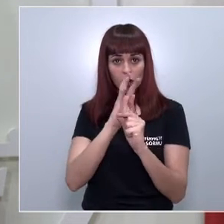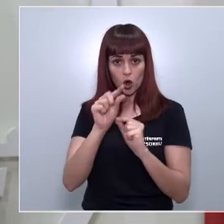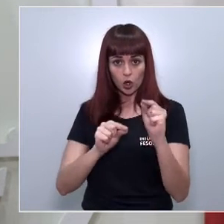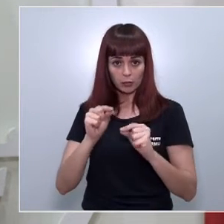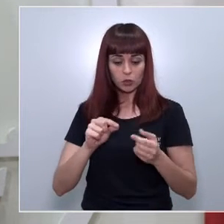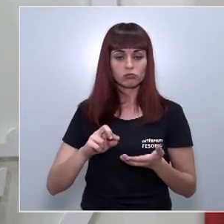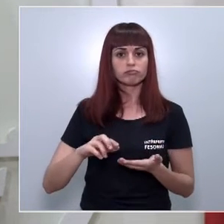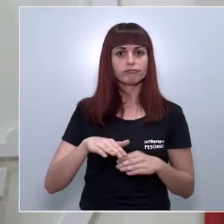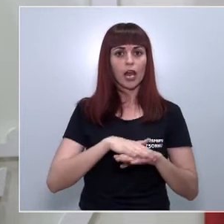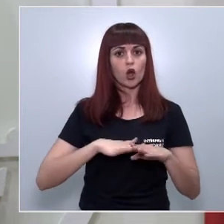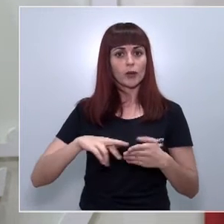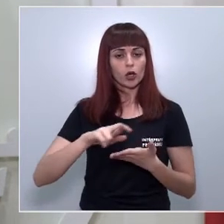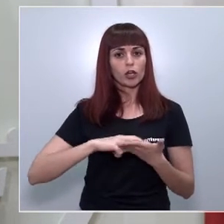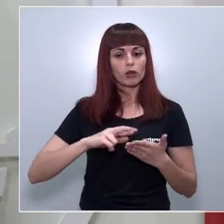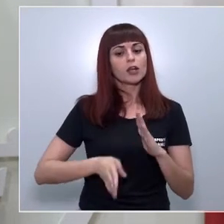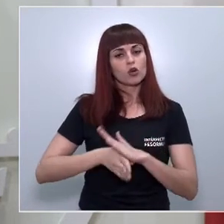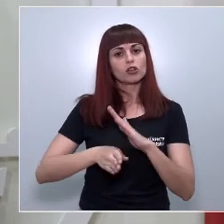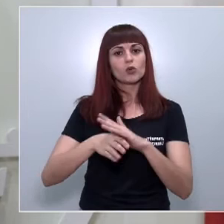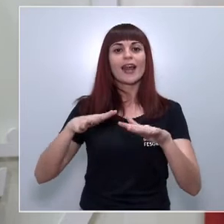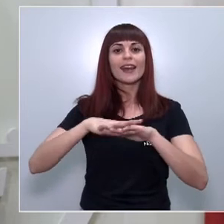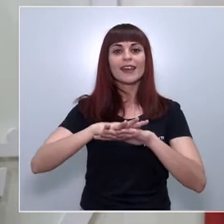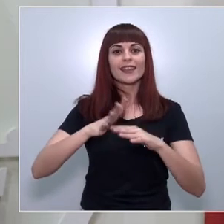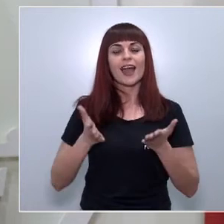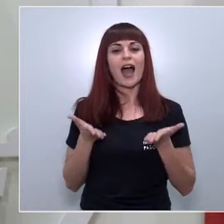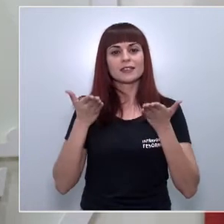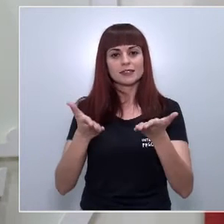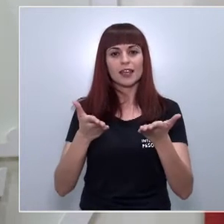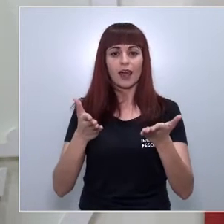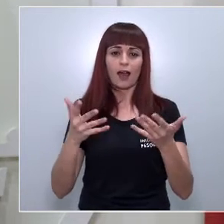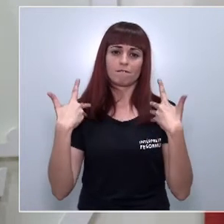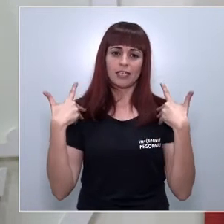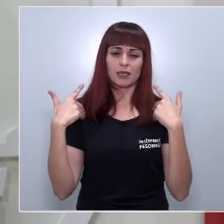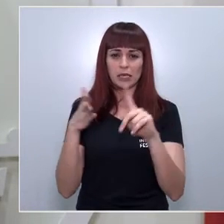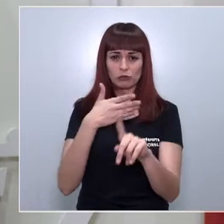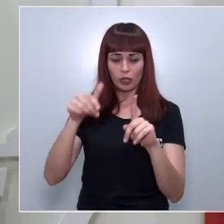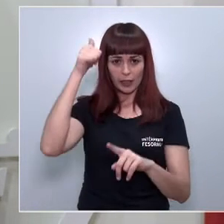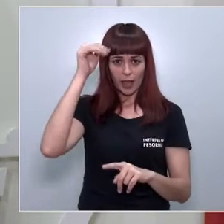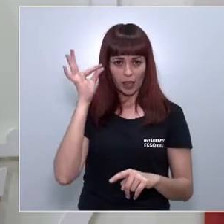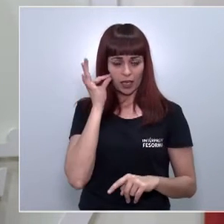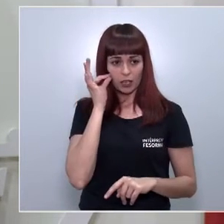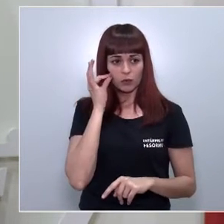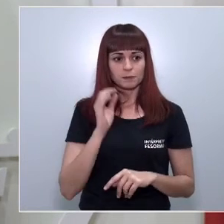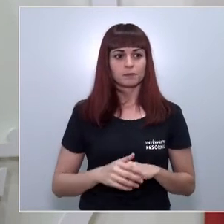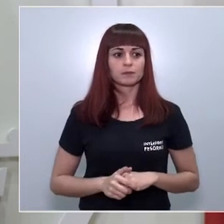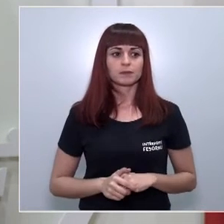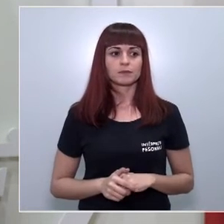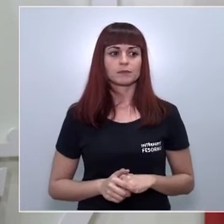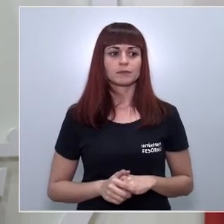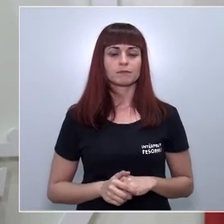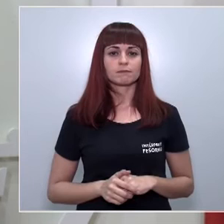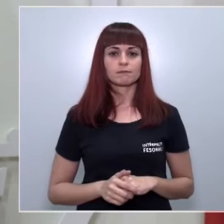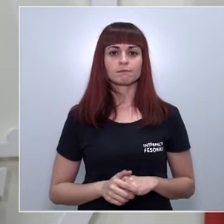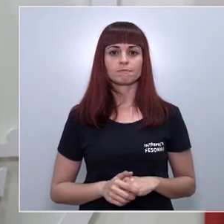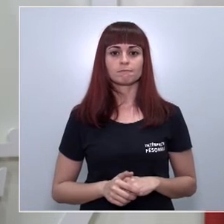mantiene la red de asistencia a las víctimas de violencia de género y por tanto, no solo no merman los servicios